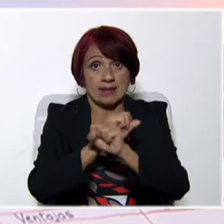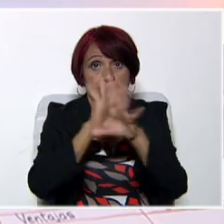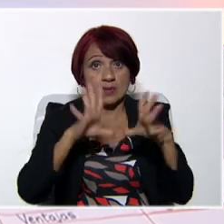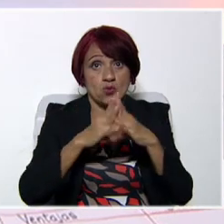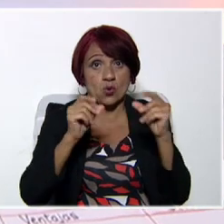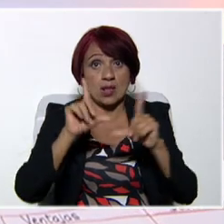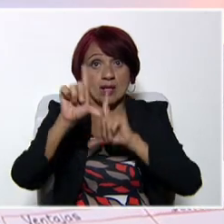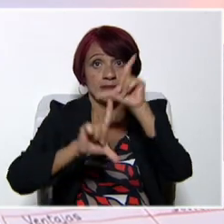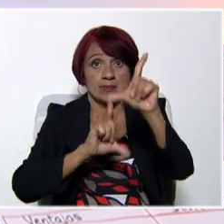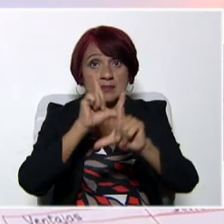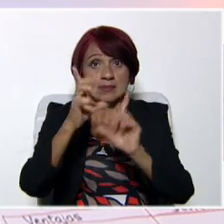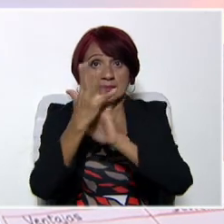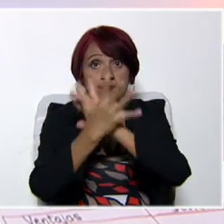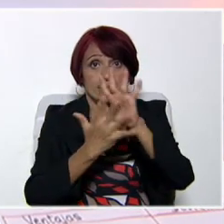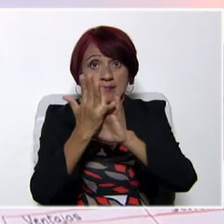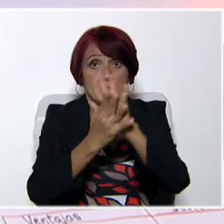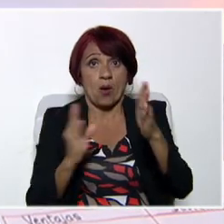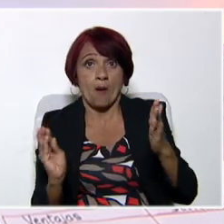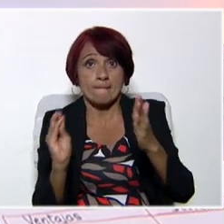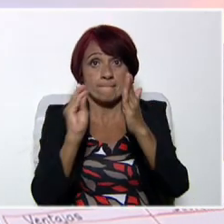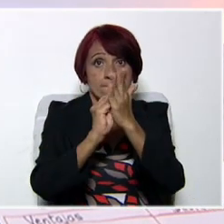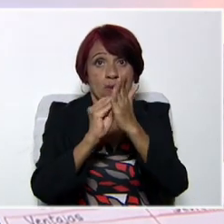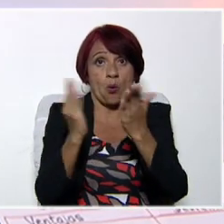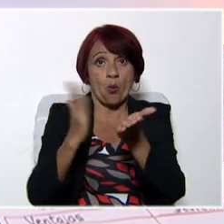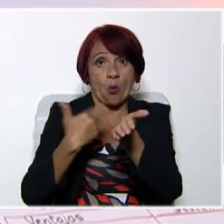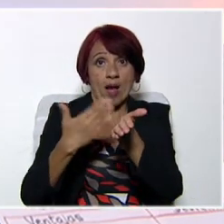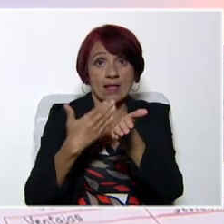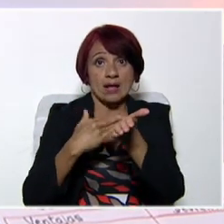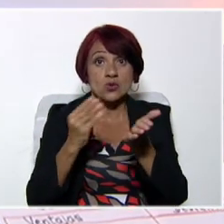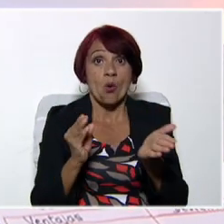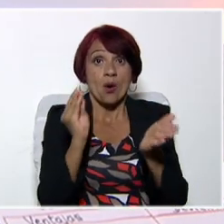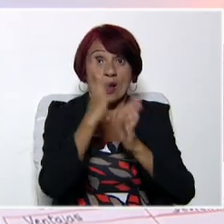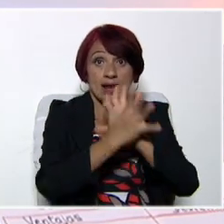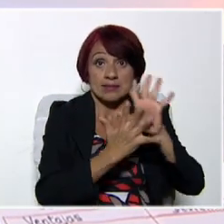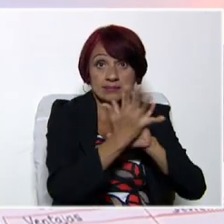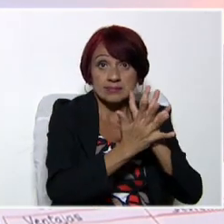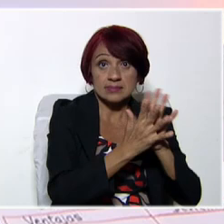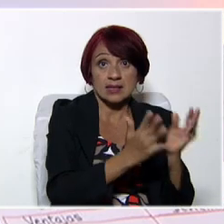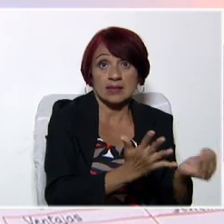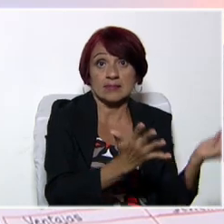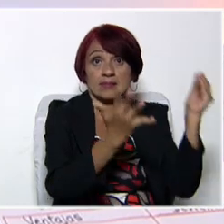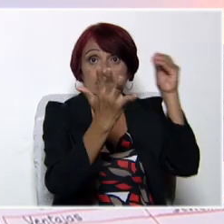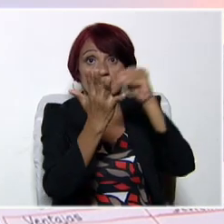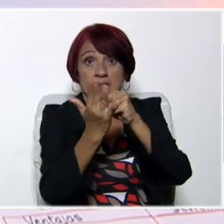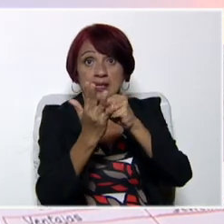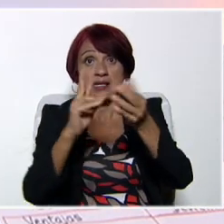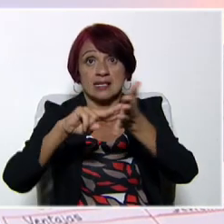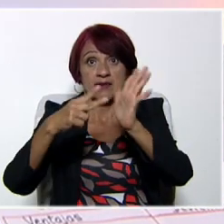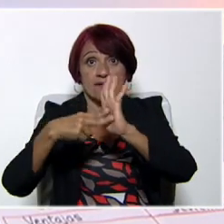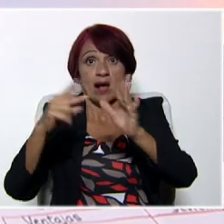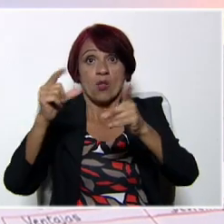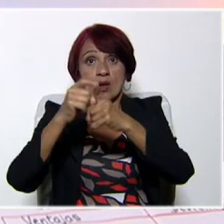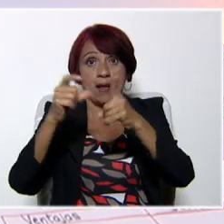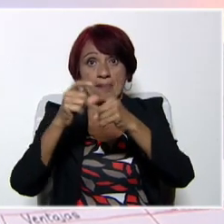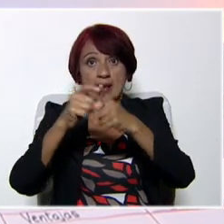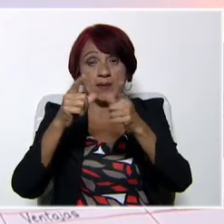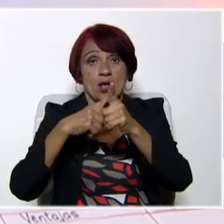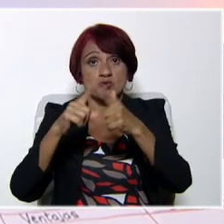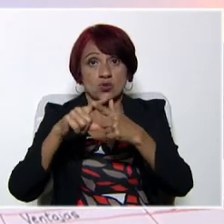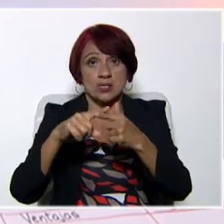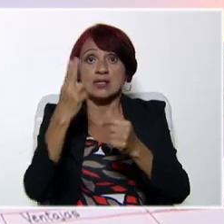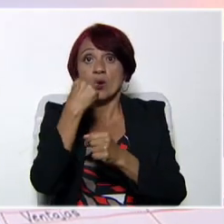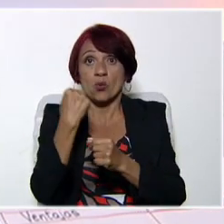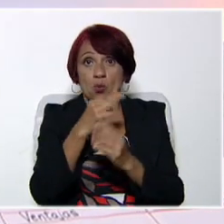lengua de seña venezolana. Colocan en el cuaderno la seña con el significado de esa palabra y de esa forma está